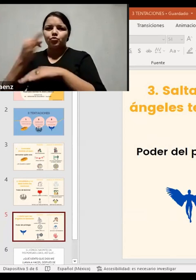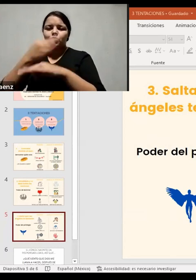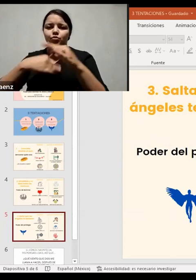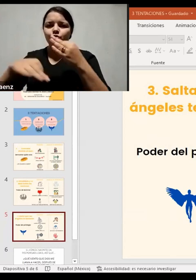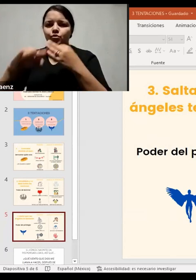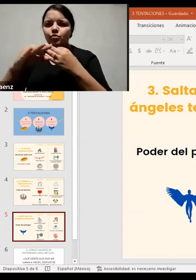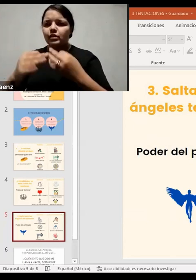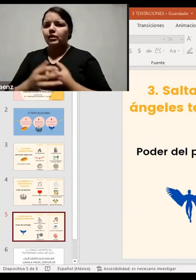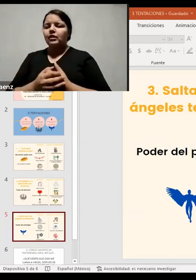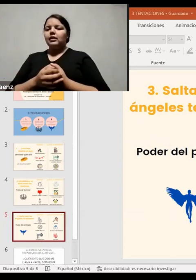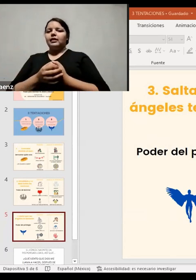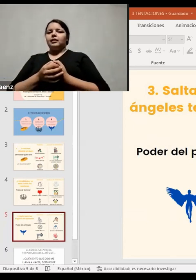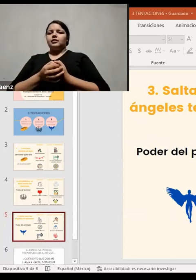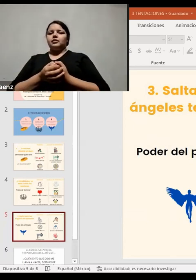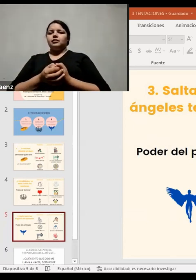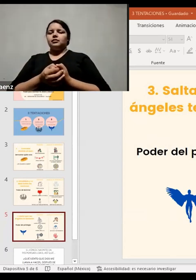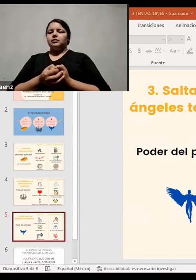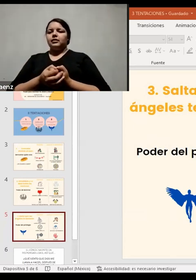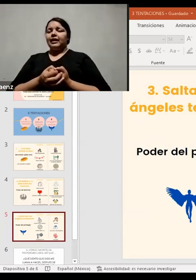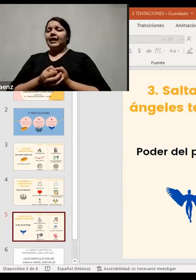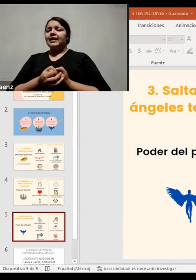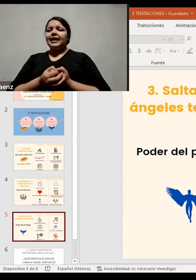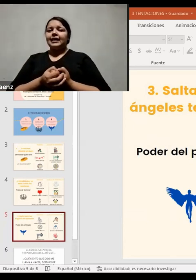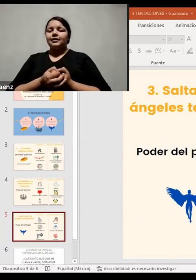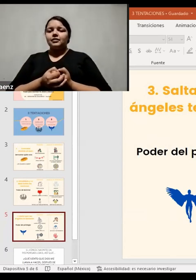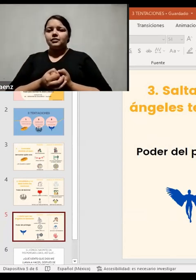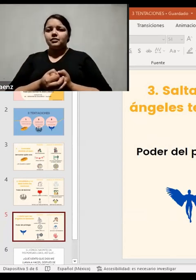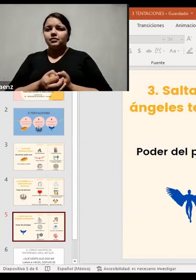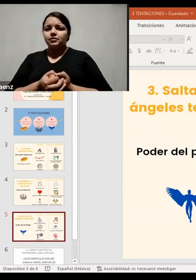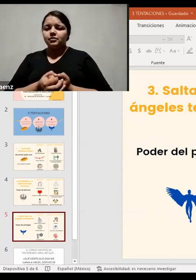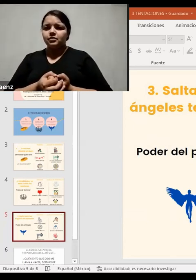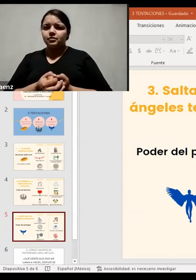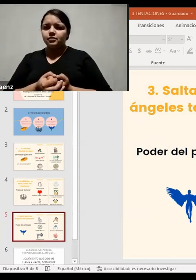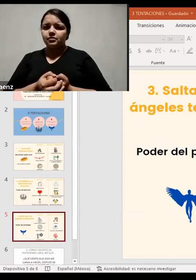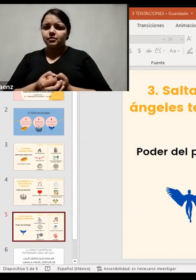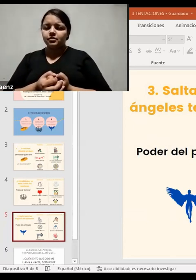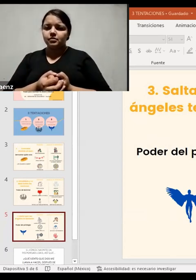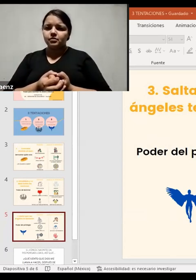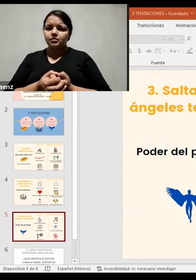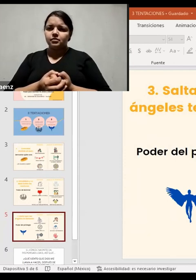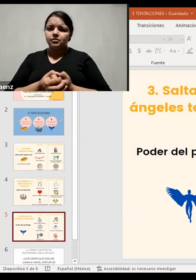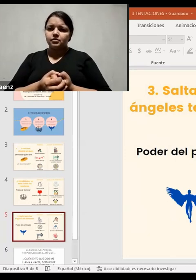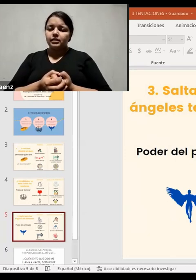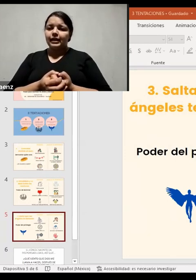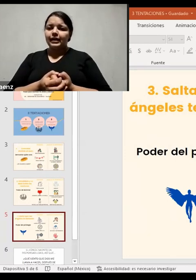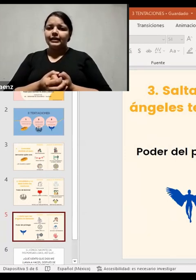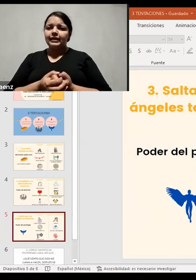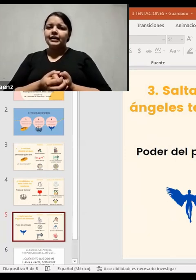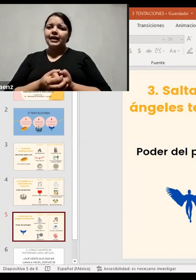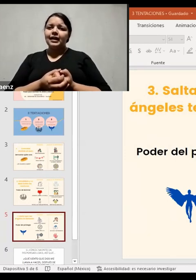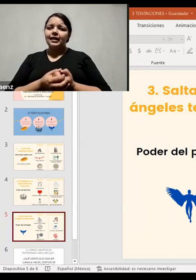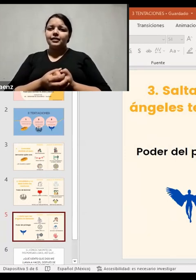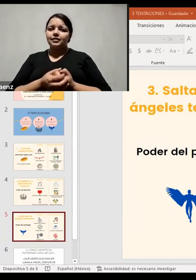lámina 5. Ay, a ver, creo que compartí mal. A ver.